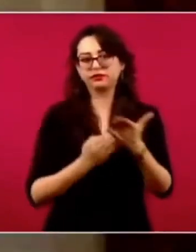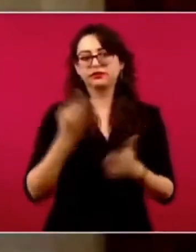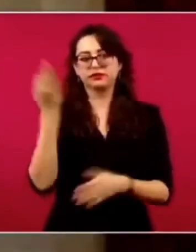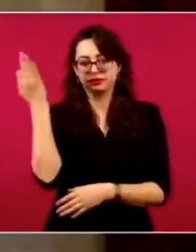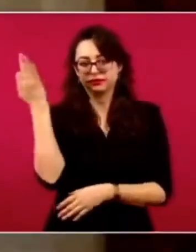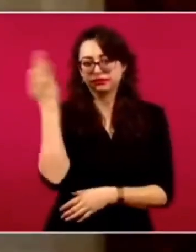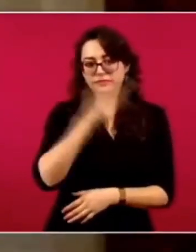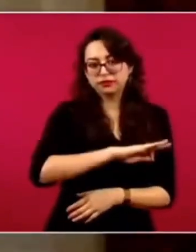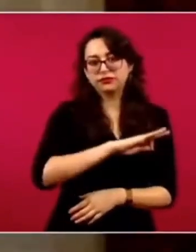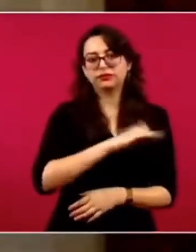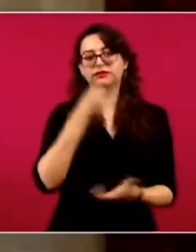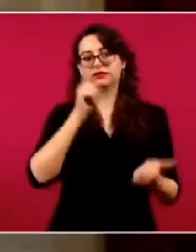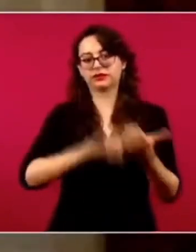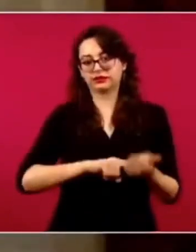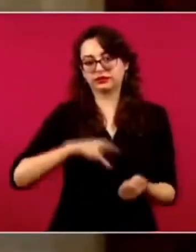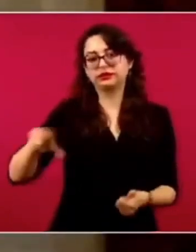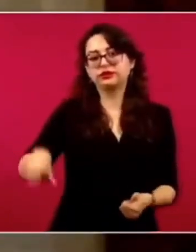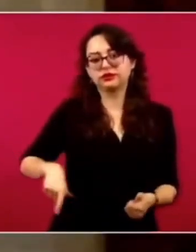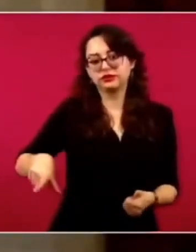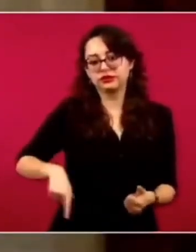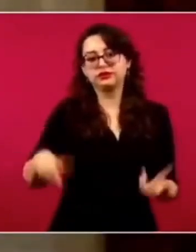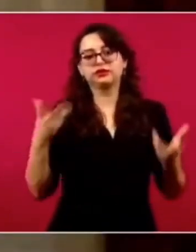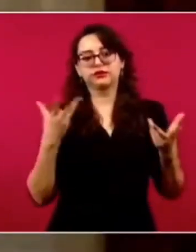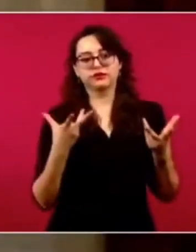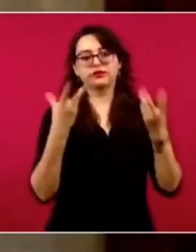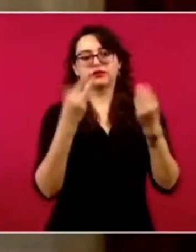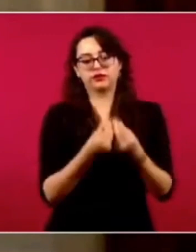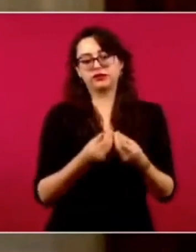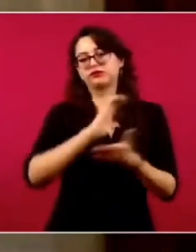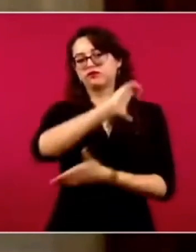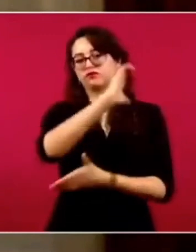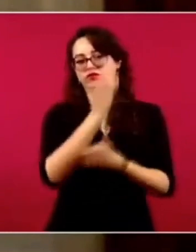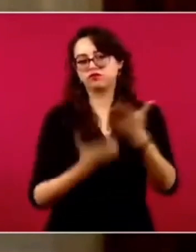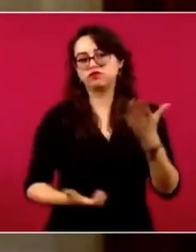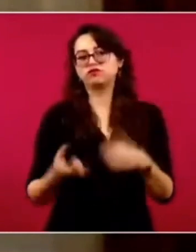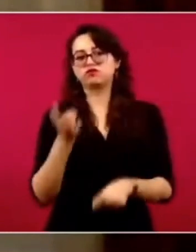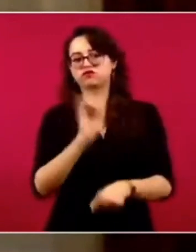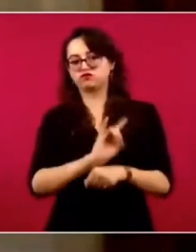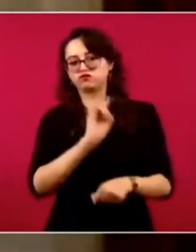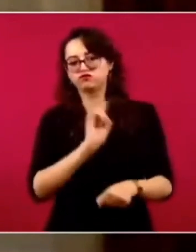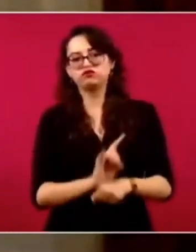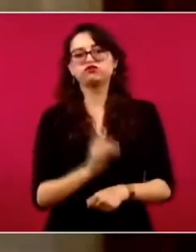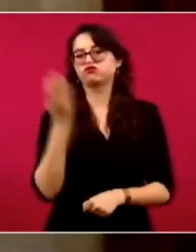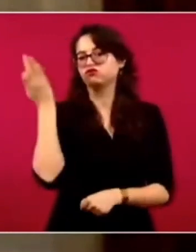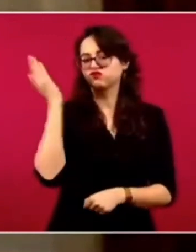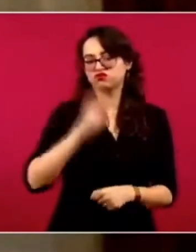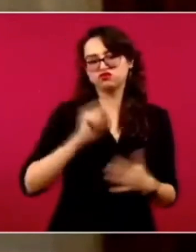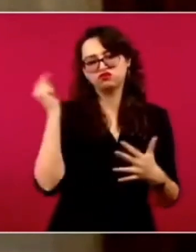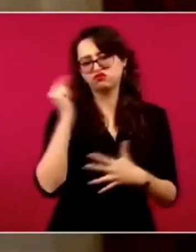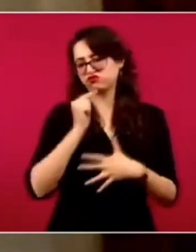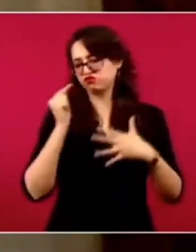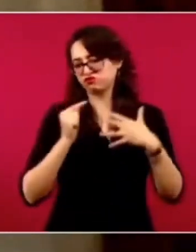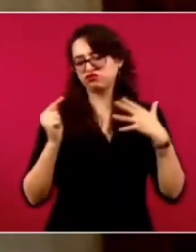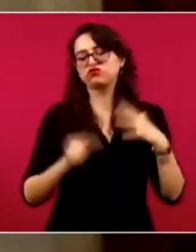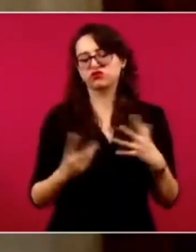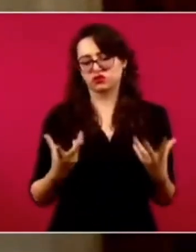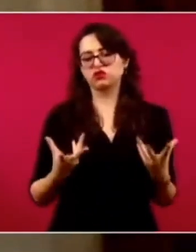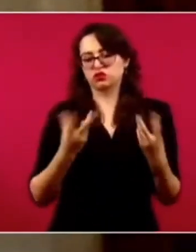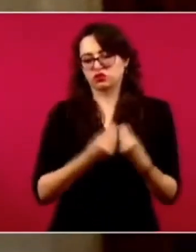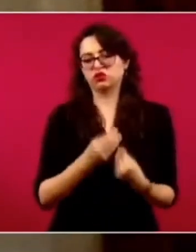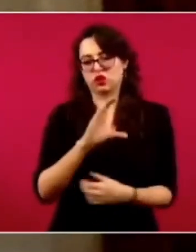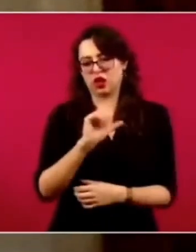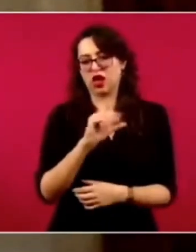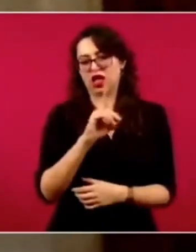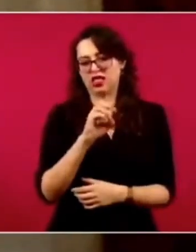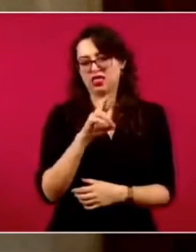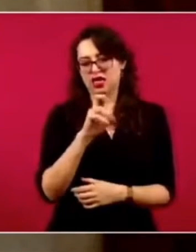contrataciones de gobierno, contrataciones simuladas la mayoría de ellas. Preguntarle también por casos específicos, porque